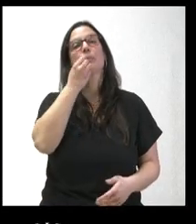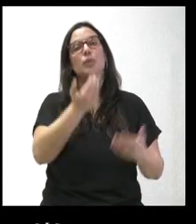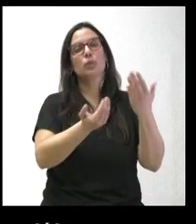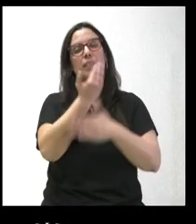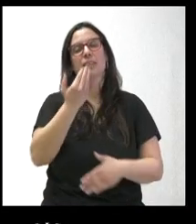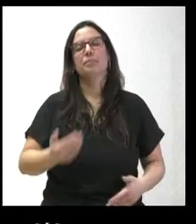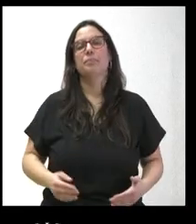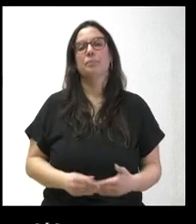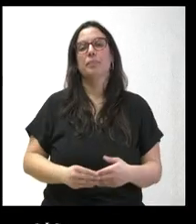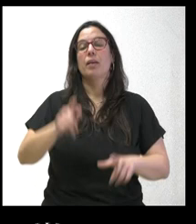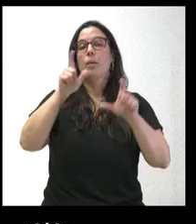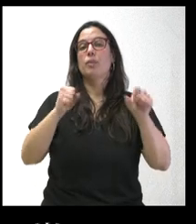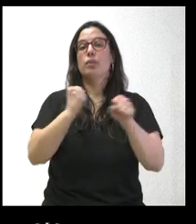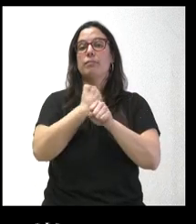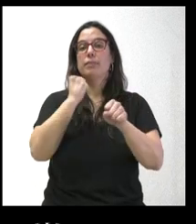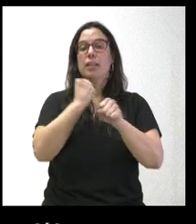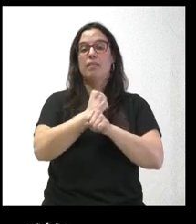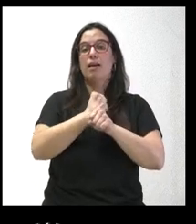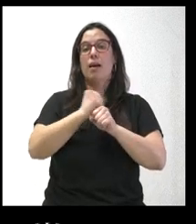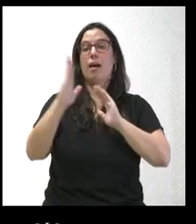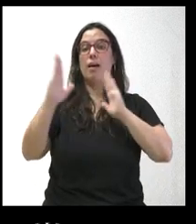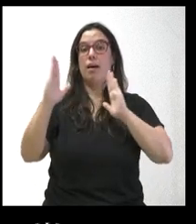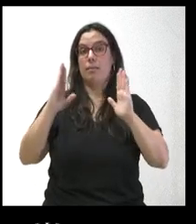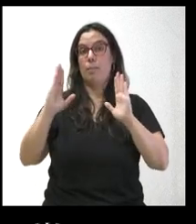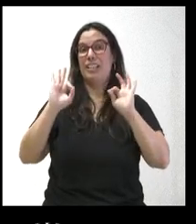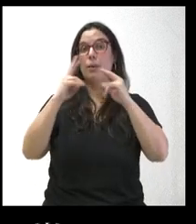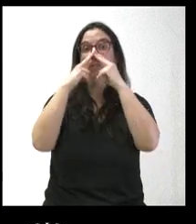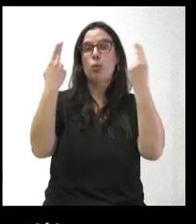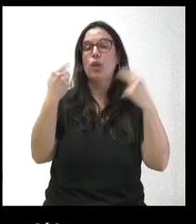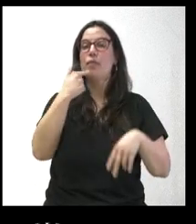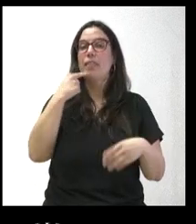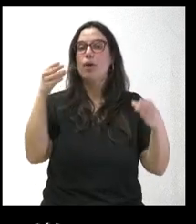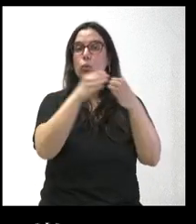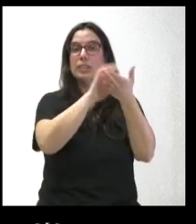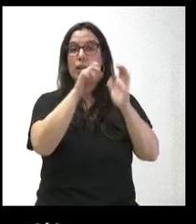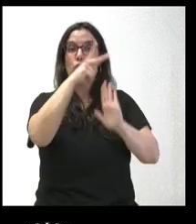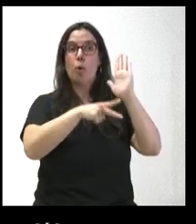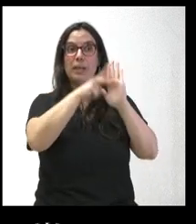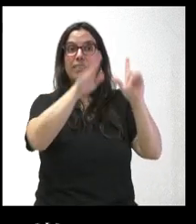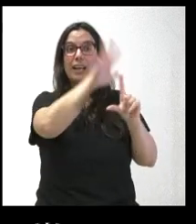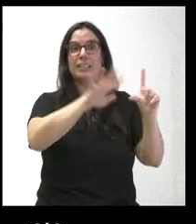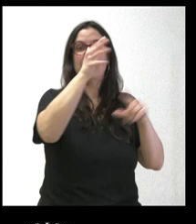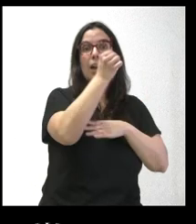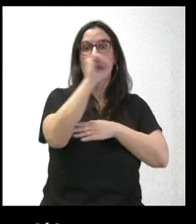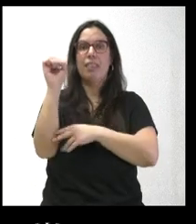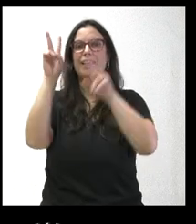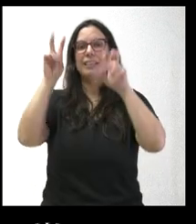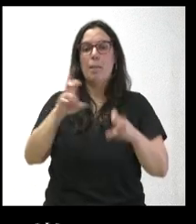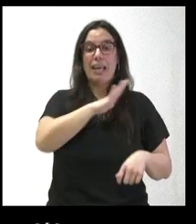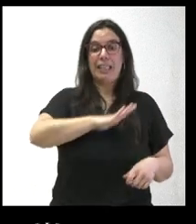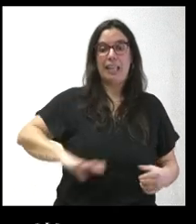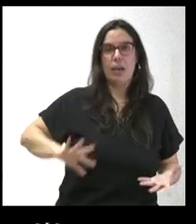Los trabajadores temporales públicos acusan a la Junta de incumplir la normativa estatal sobre estabilización de interinos.